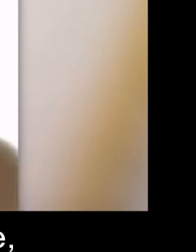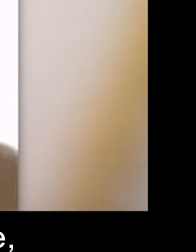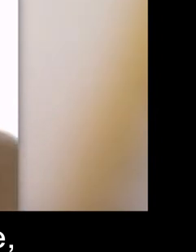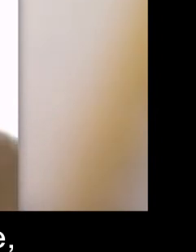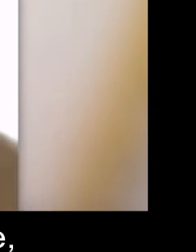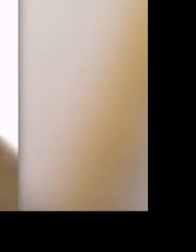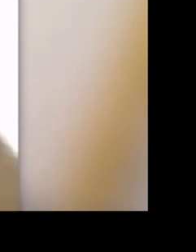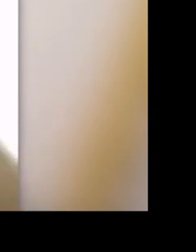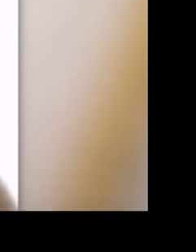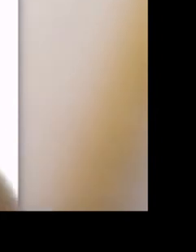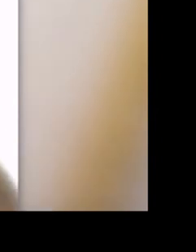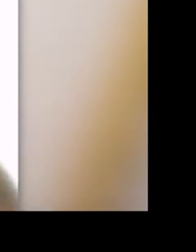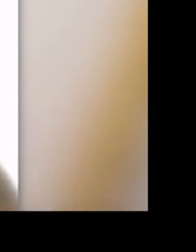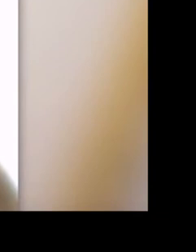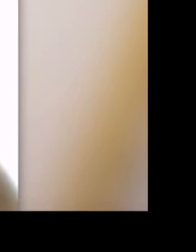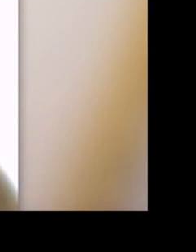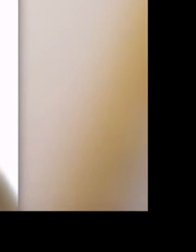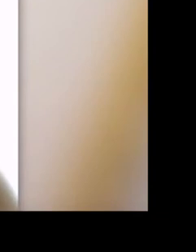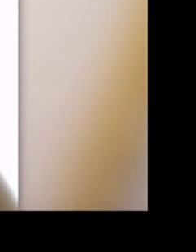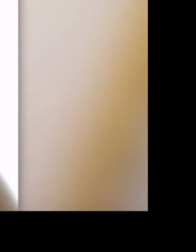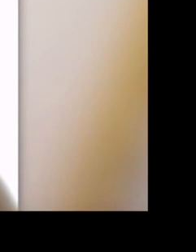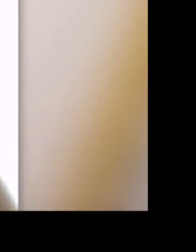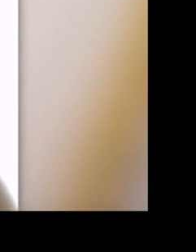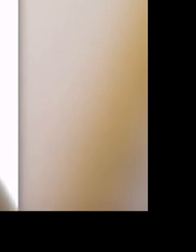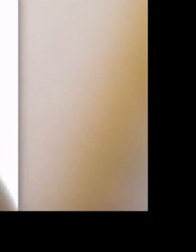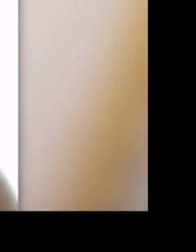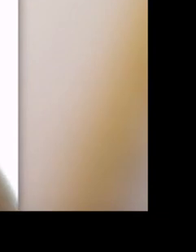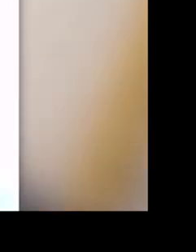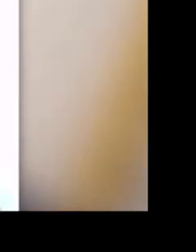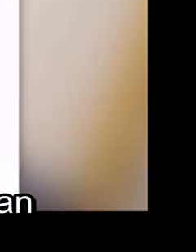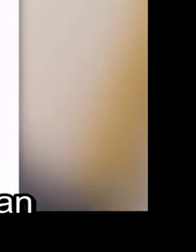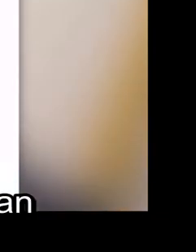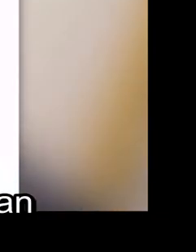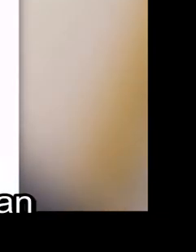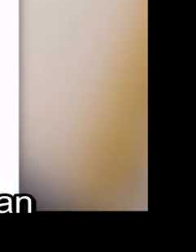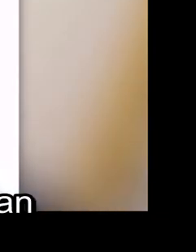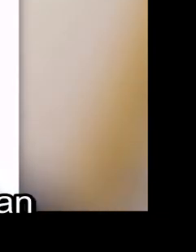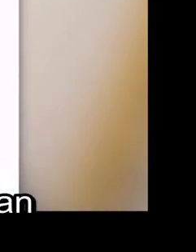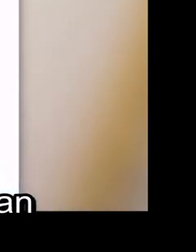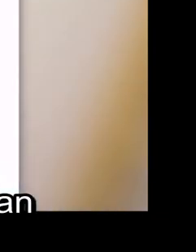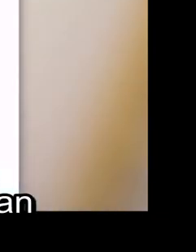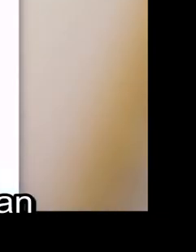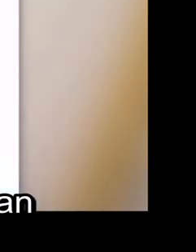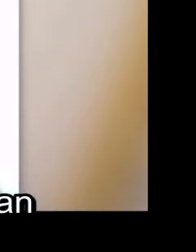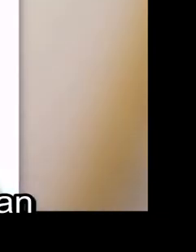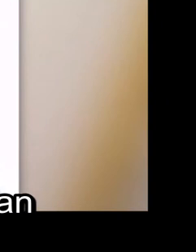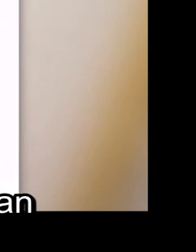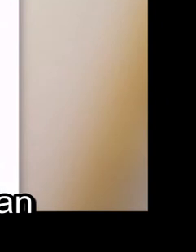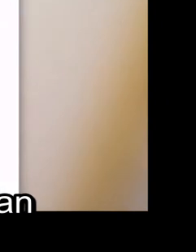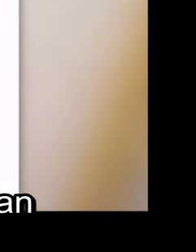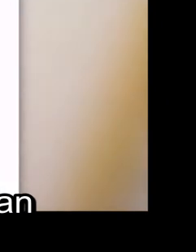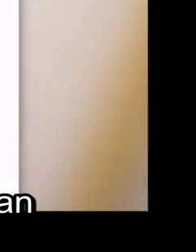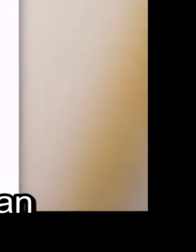afuera del coche yo no me subo al coche yo no me subo si hay leyes que a nosotras nos coartan